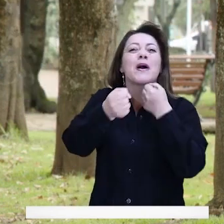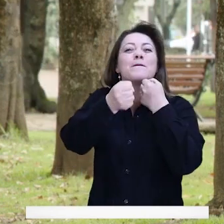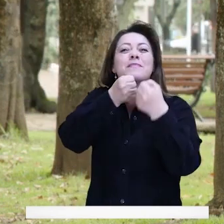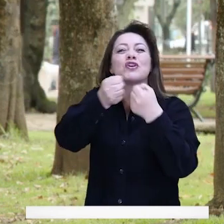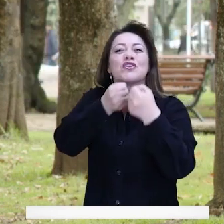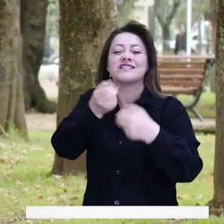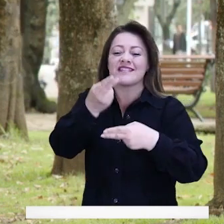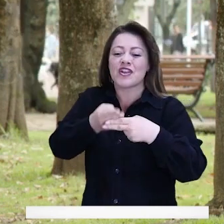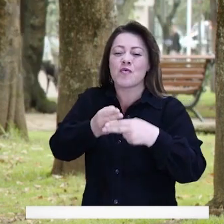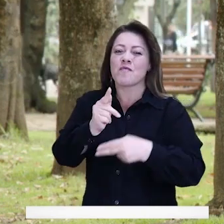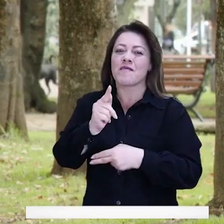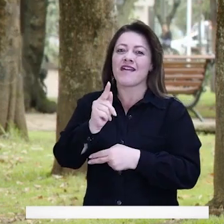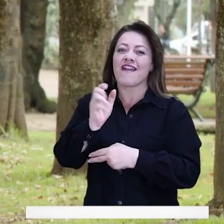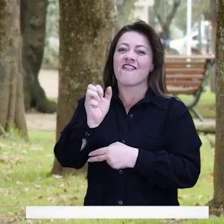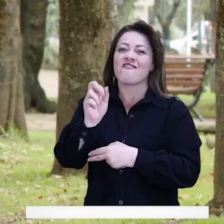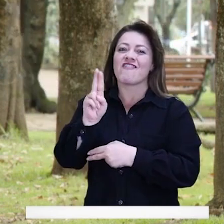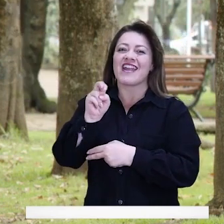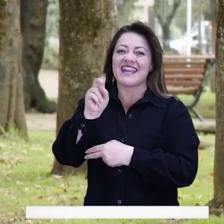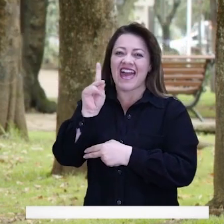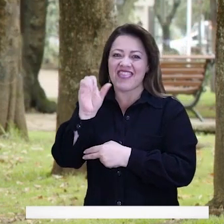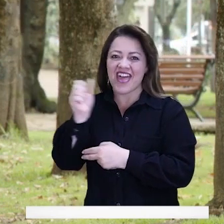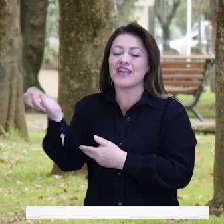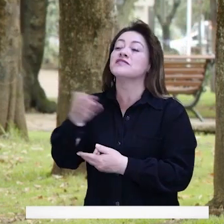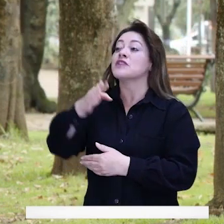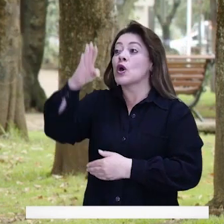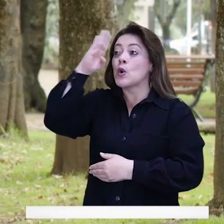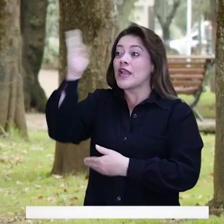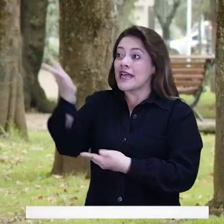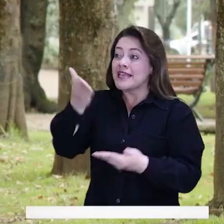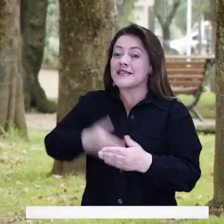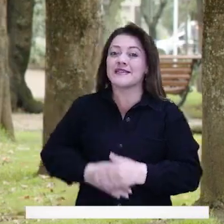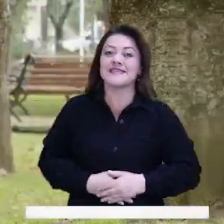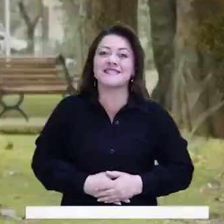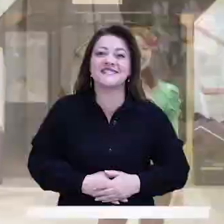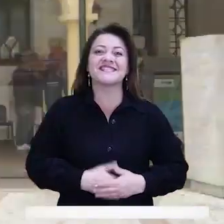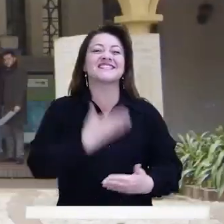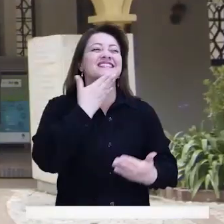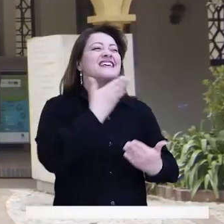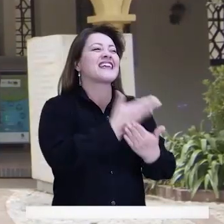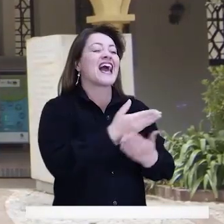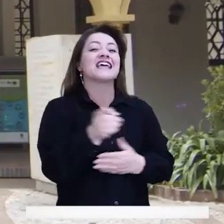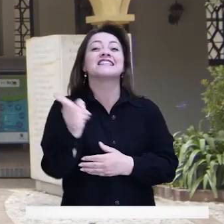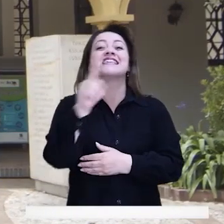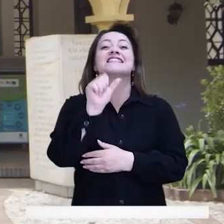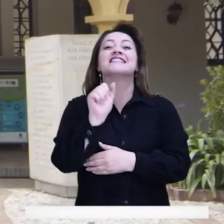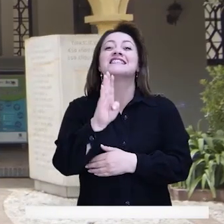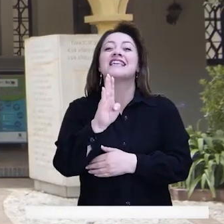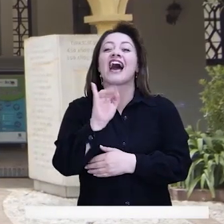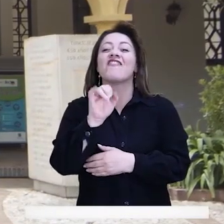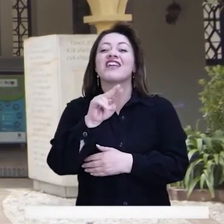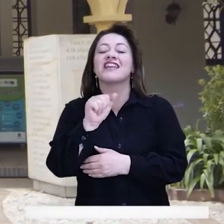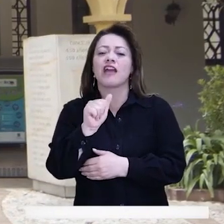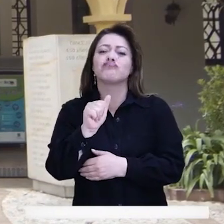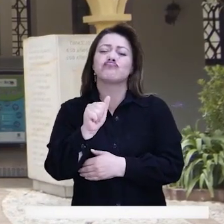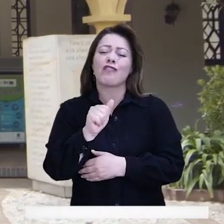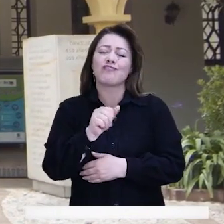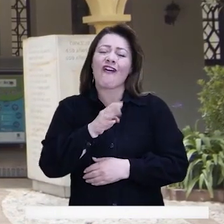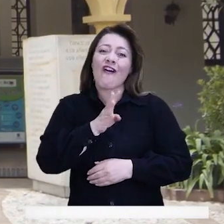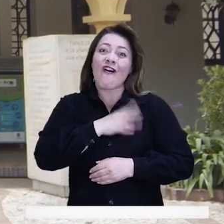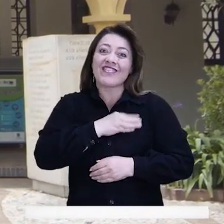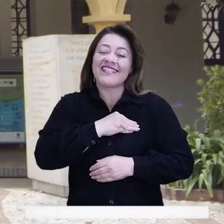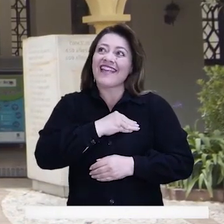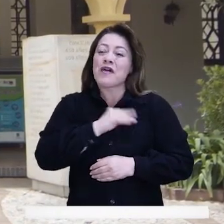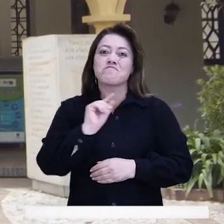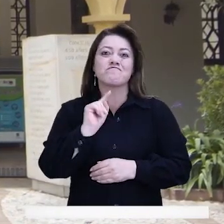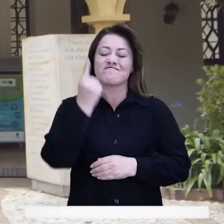Fernanda González, quien me acompañará en esta aventura. Fernanda, ¡Hola! Gracias Sabina, sí, estoy muy contenta de estar con